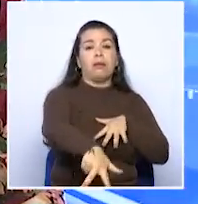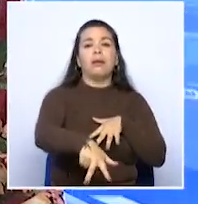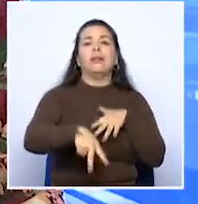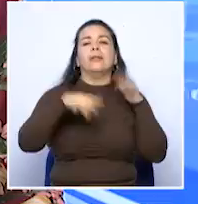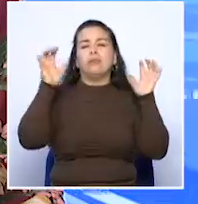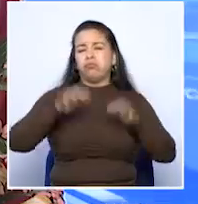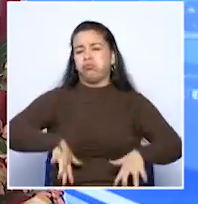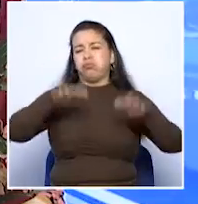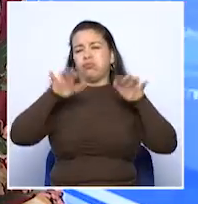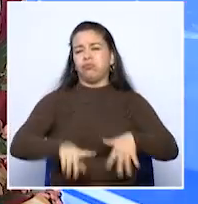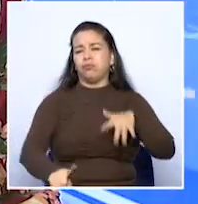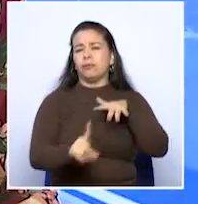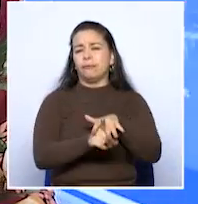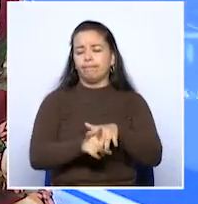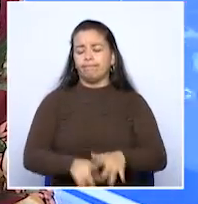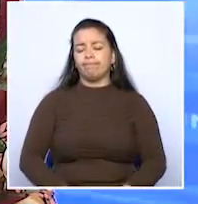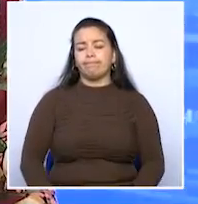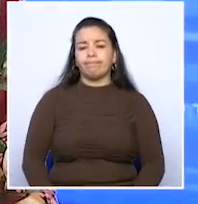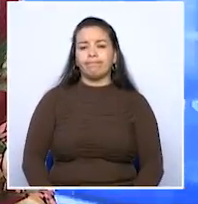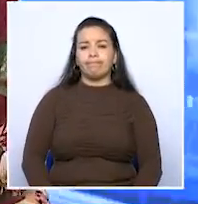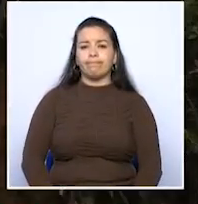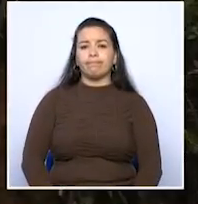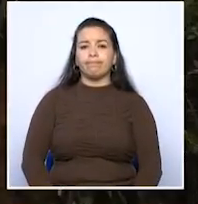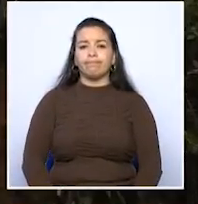las intensas lluvias de las últimas horas.